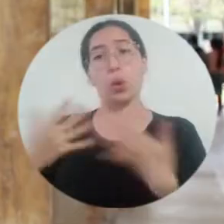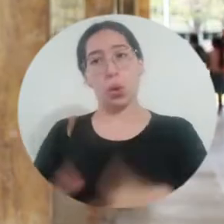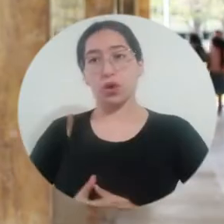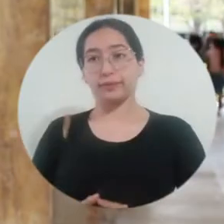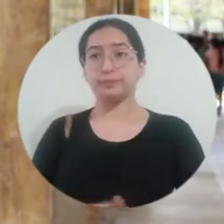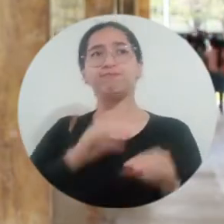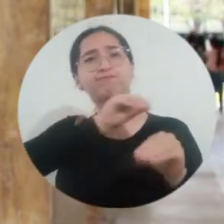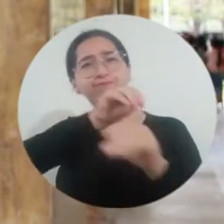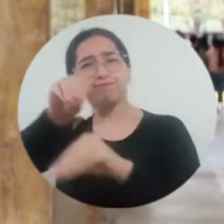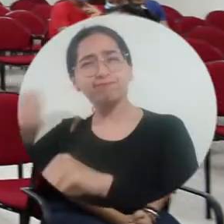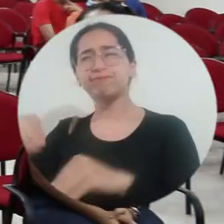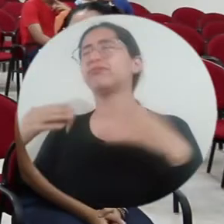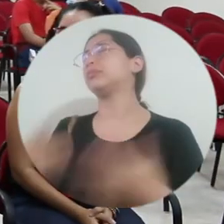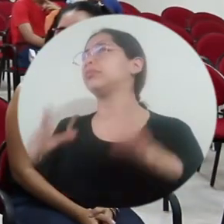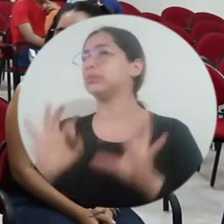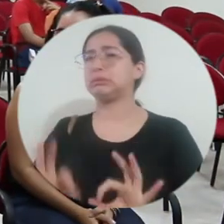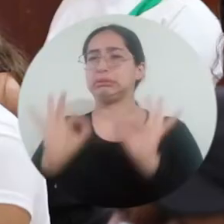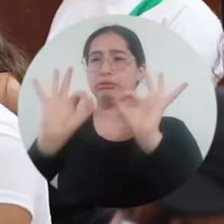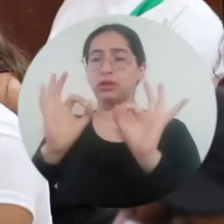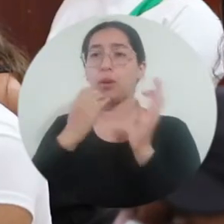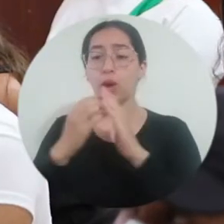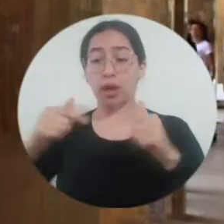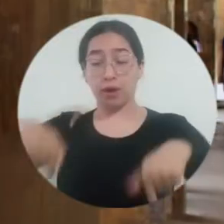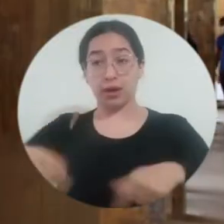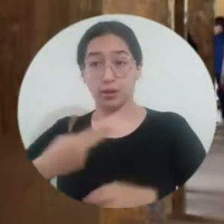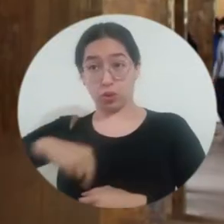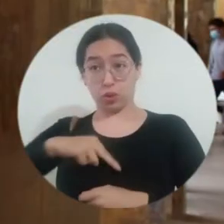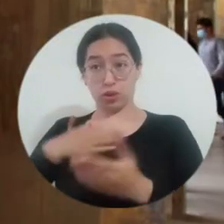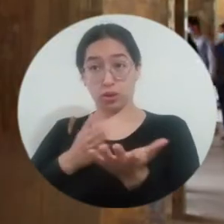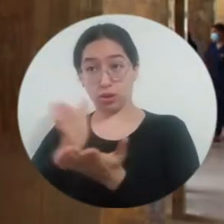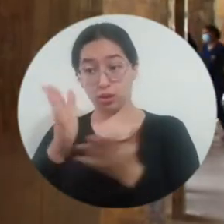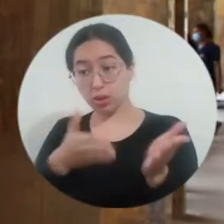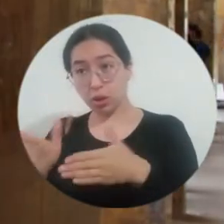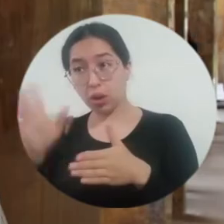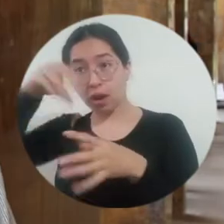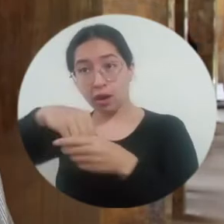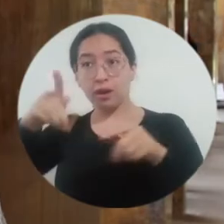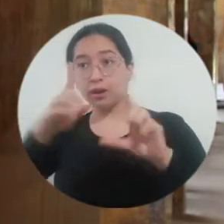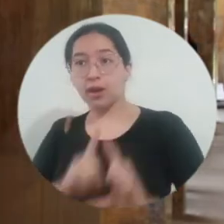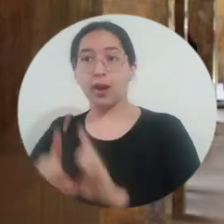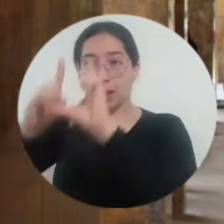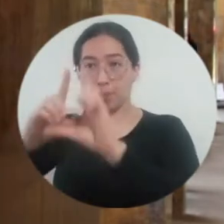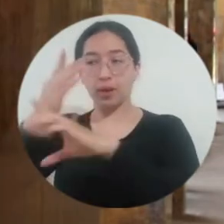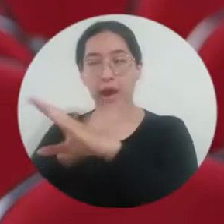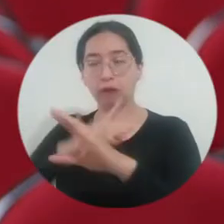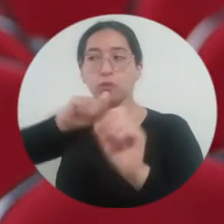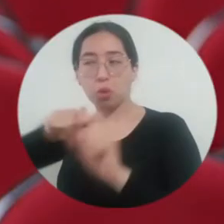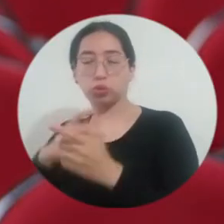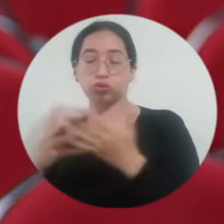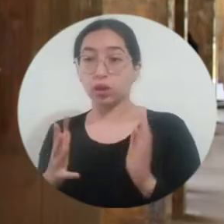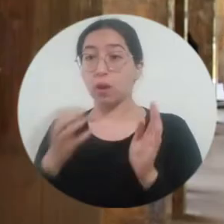tenía información sobre ello. una capacitación muy oportuna precisamente porque nuestro programa